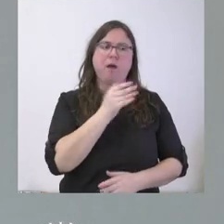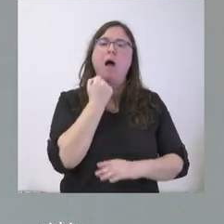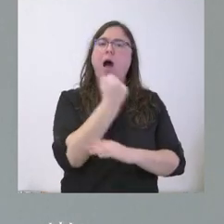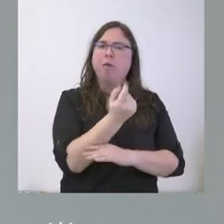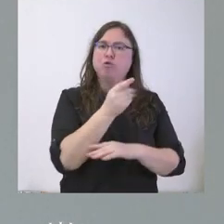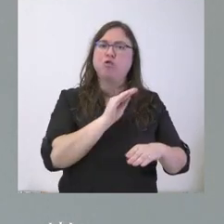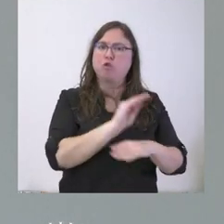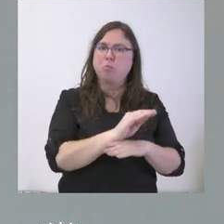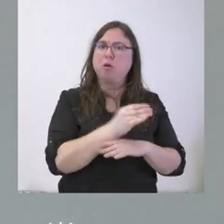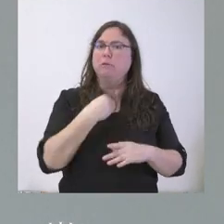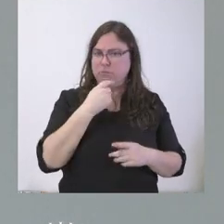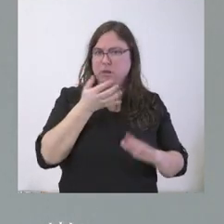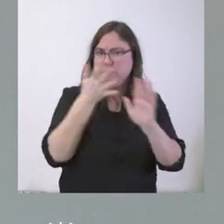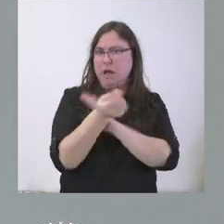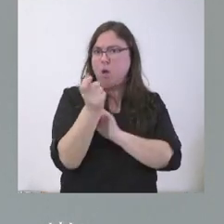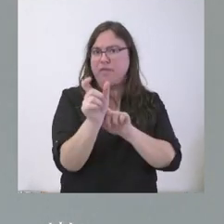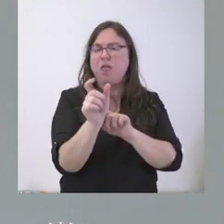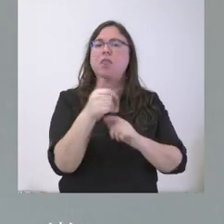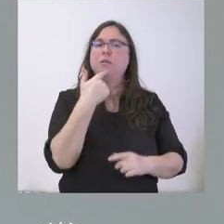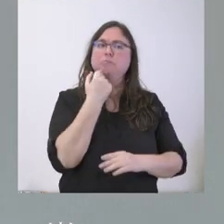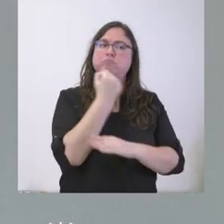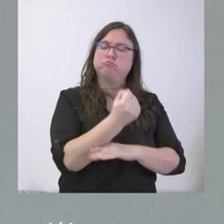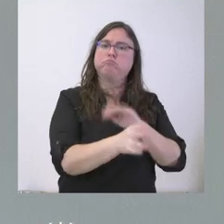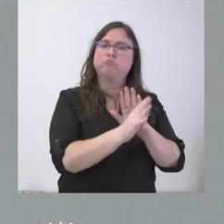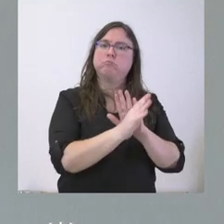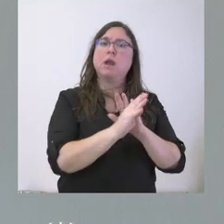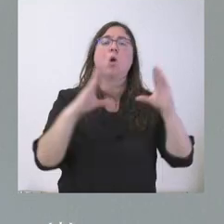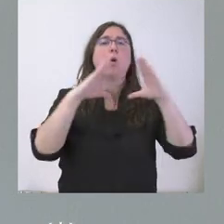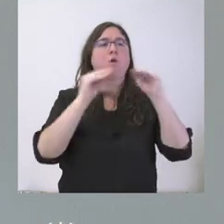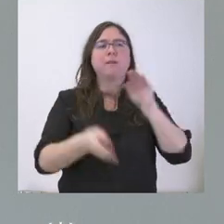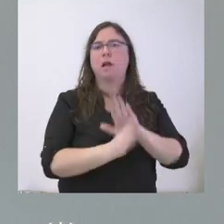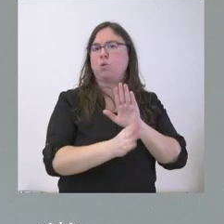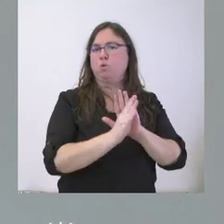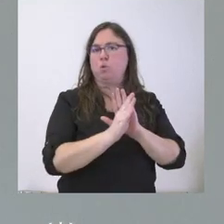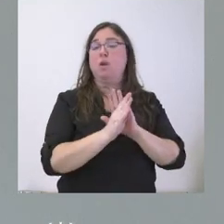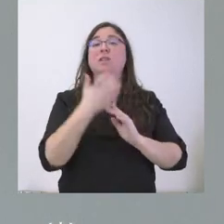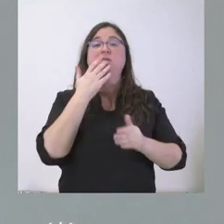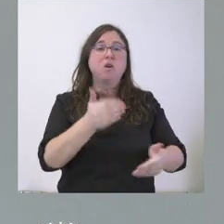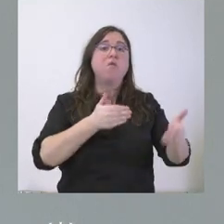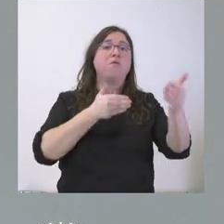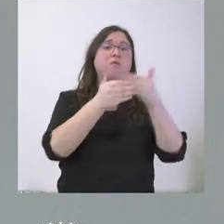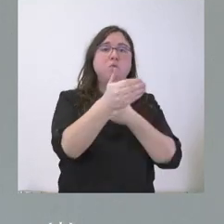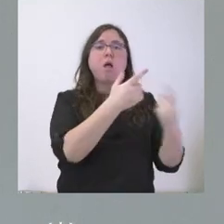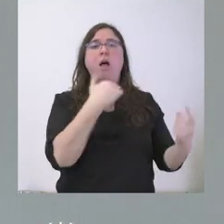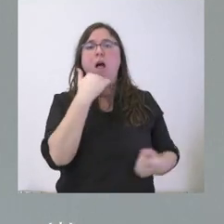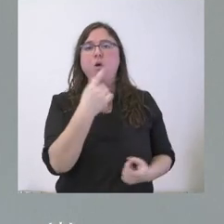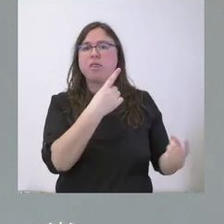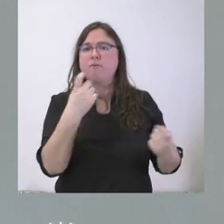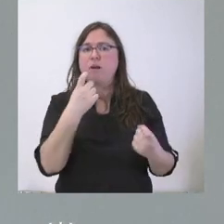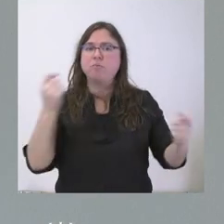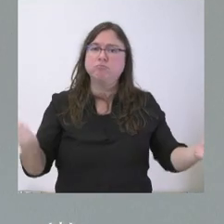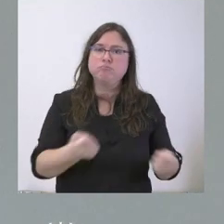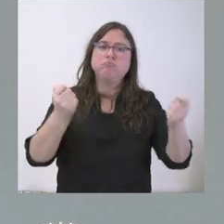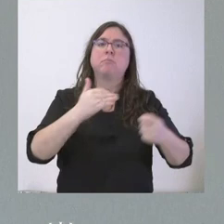como ustedes saben, del cual hemos dado cuenta. Y ese apoyo económico la necesidad de seguirlo manteniendo. Si en el futuro es necesario algún otro tipo de actuaciones